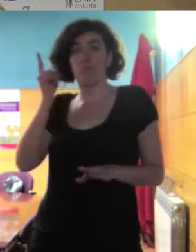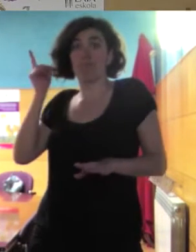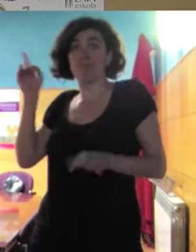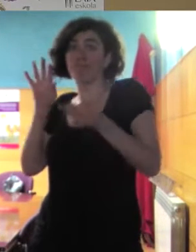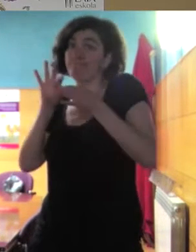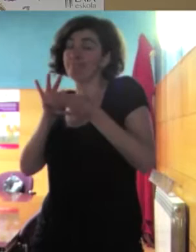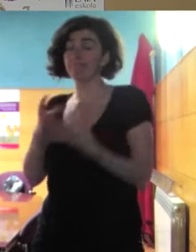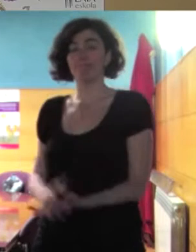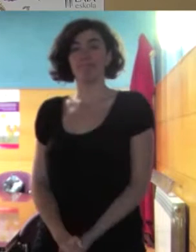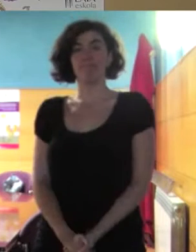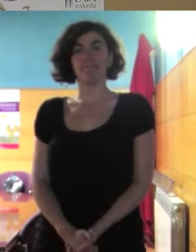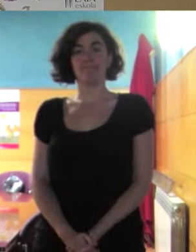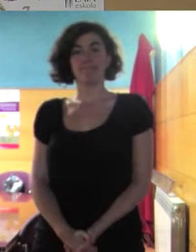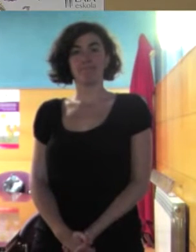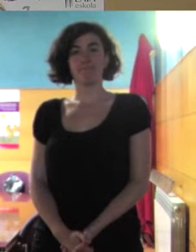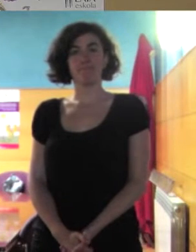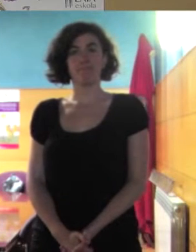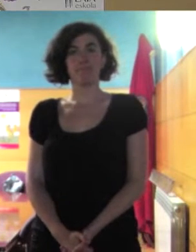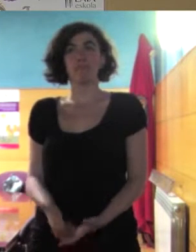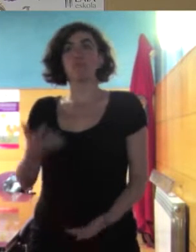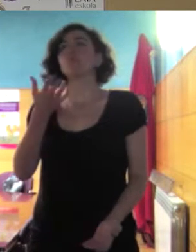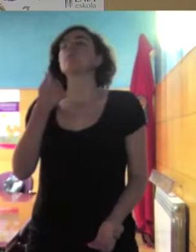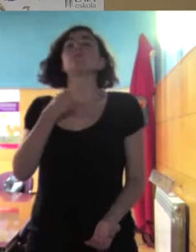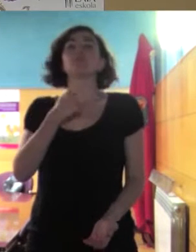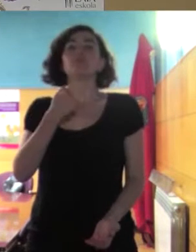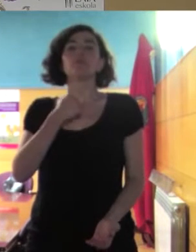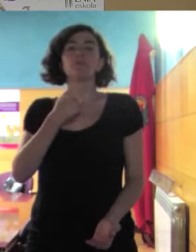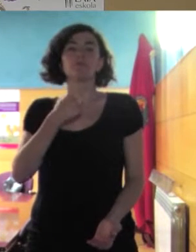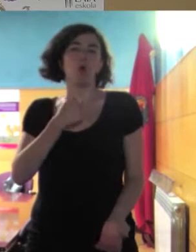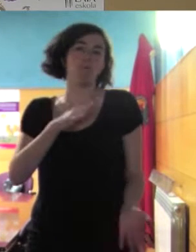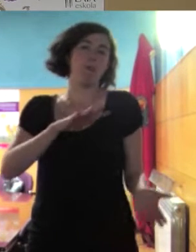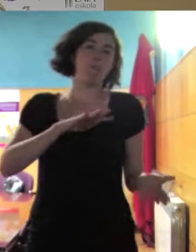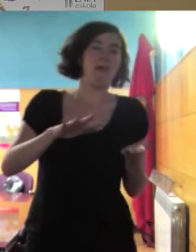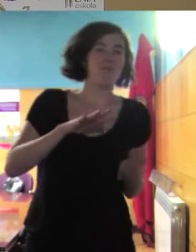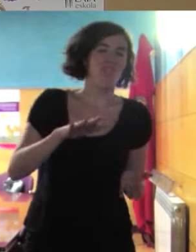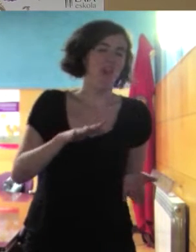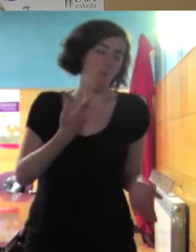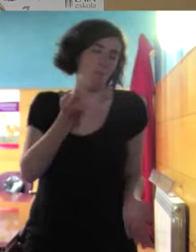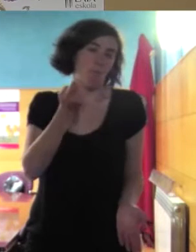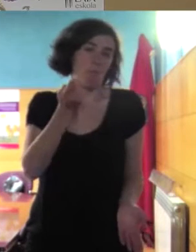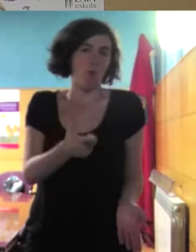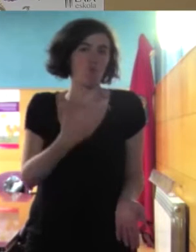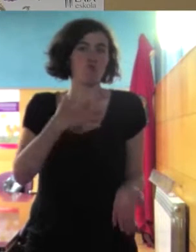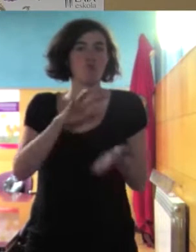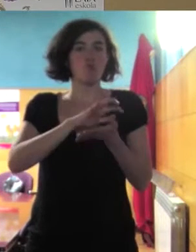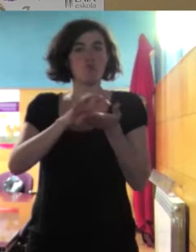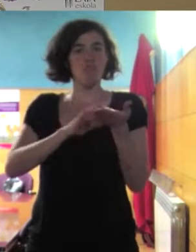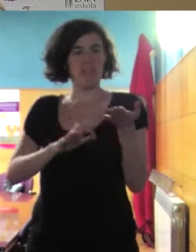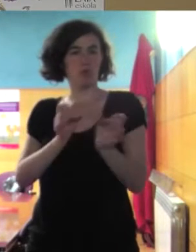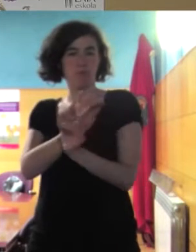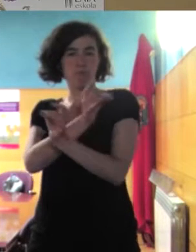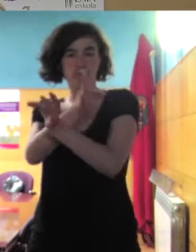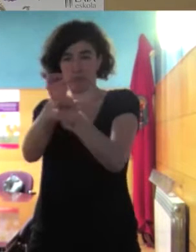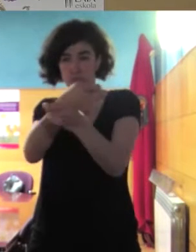entonces pues bueno de hecho yo con cierta maldad os he dado un texto que seguramente diréis para qué